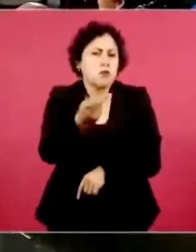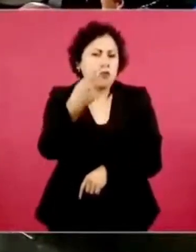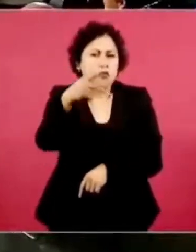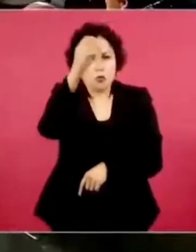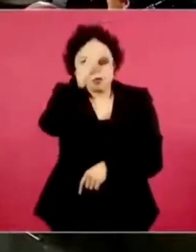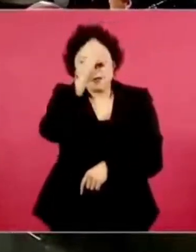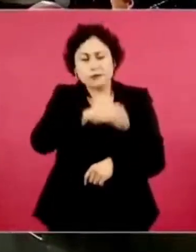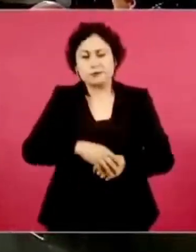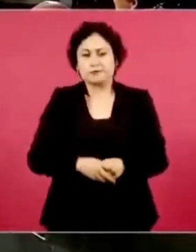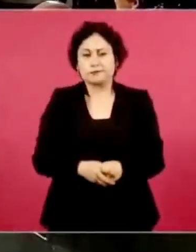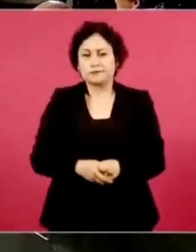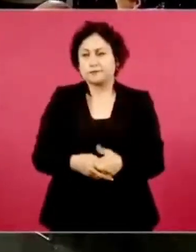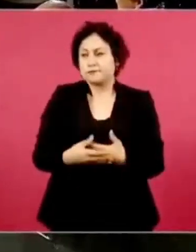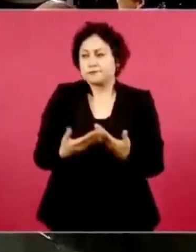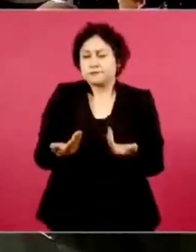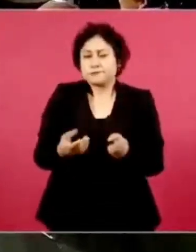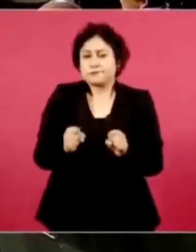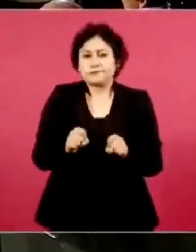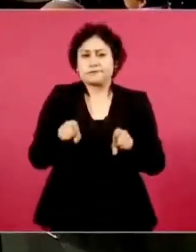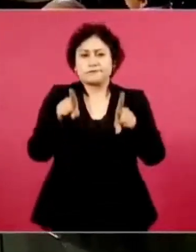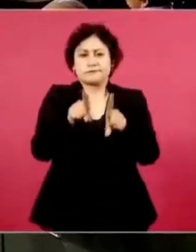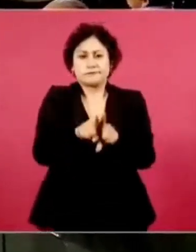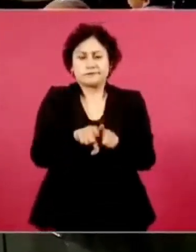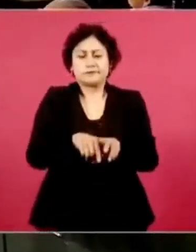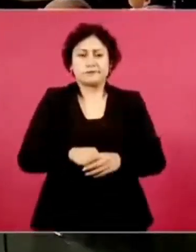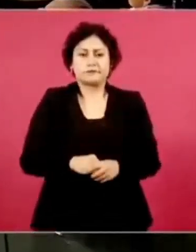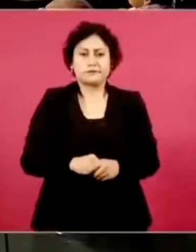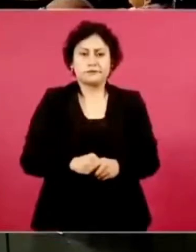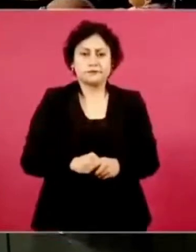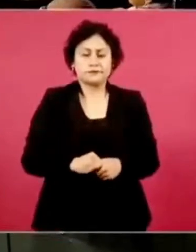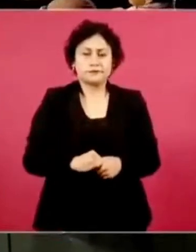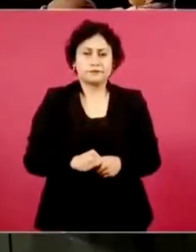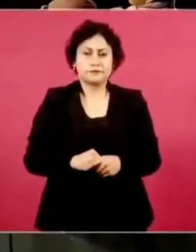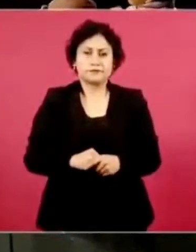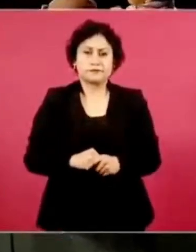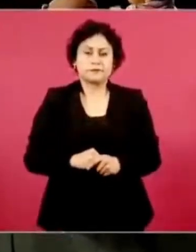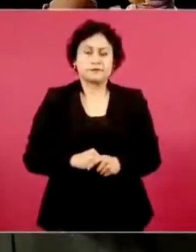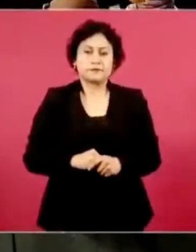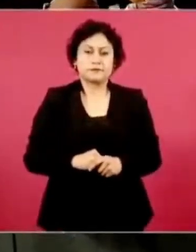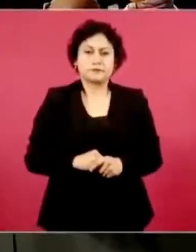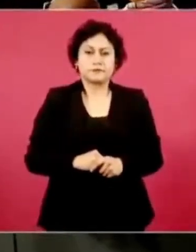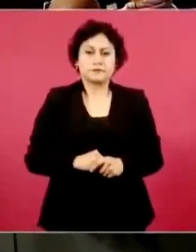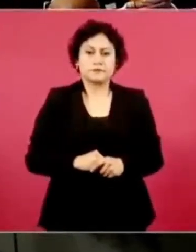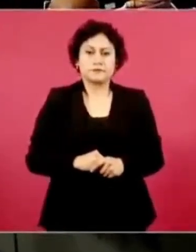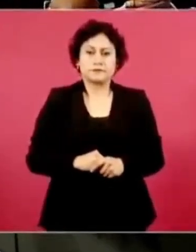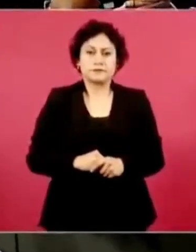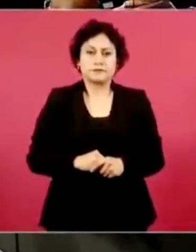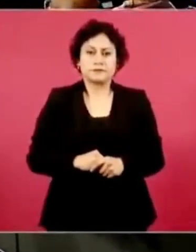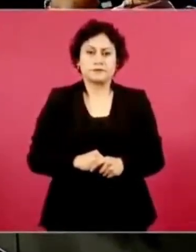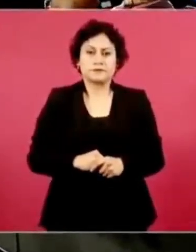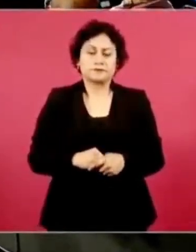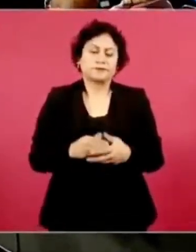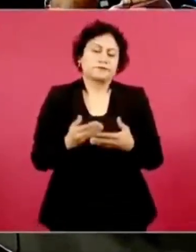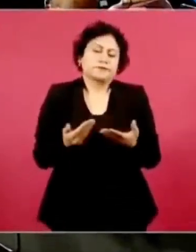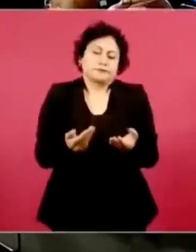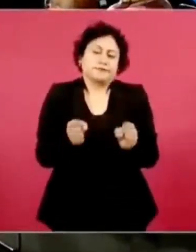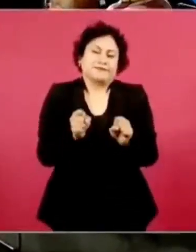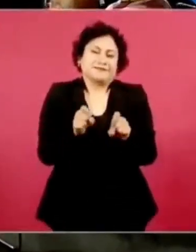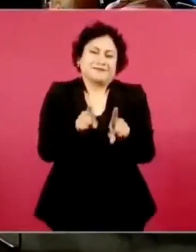tiene que ver también con las campañas,